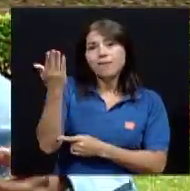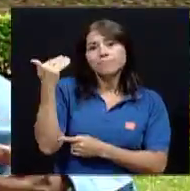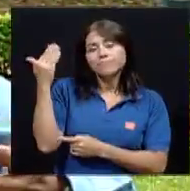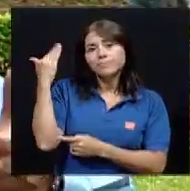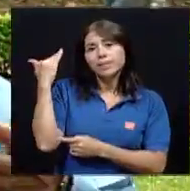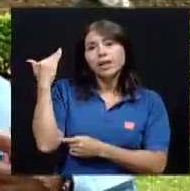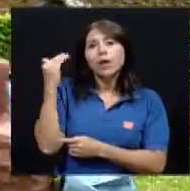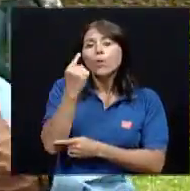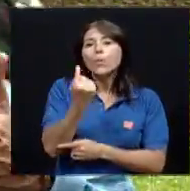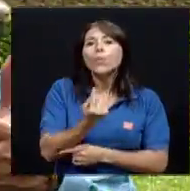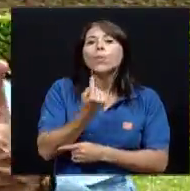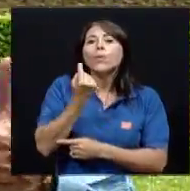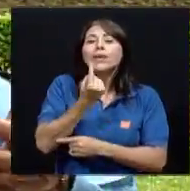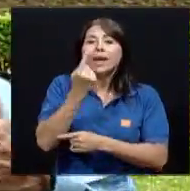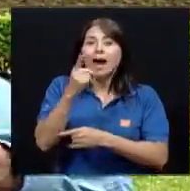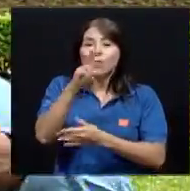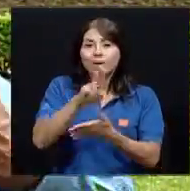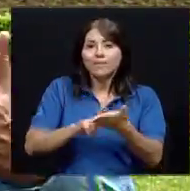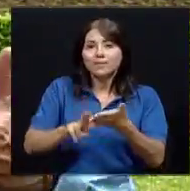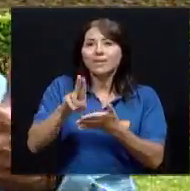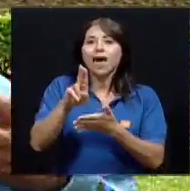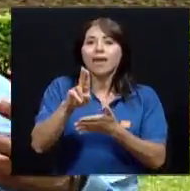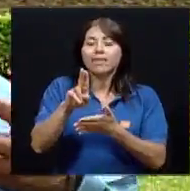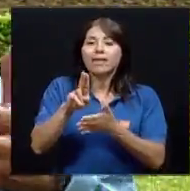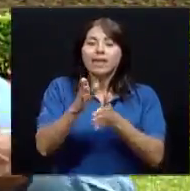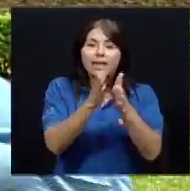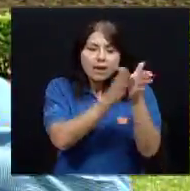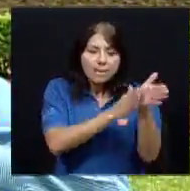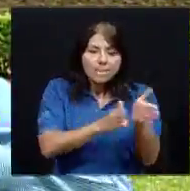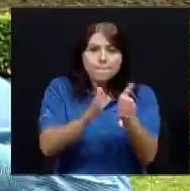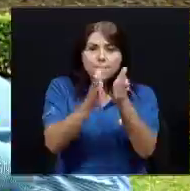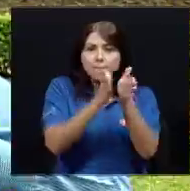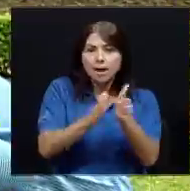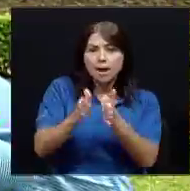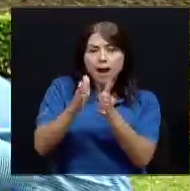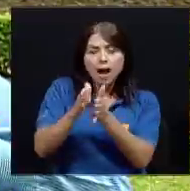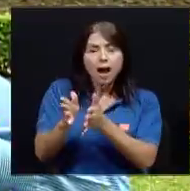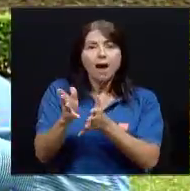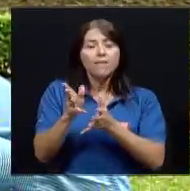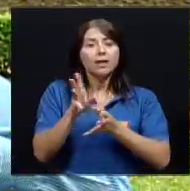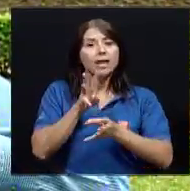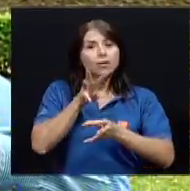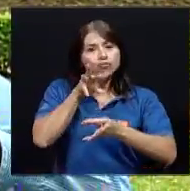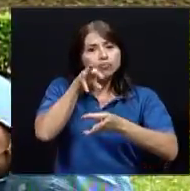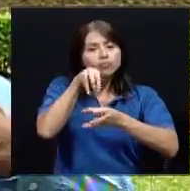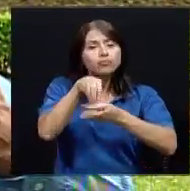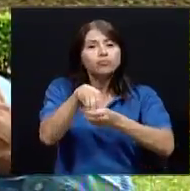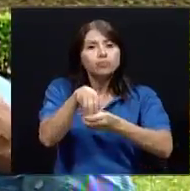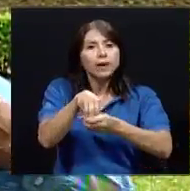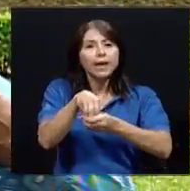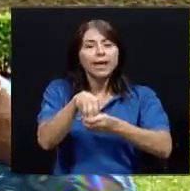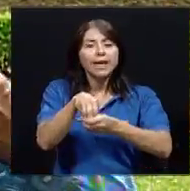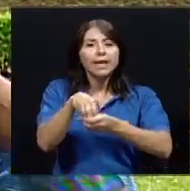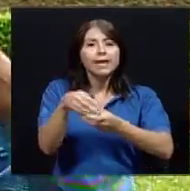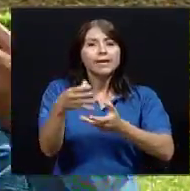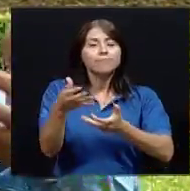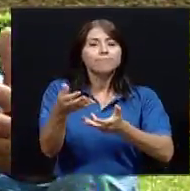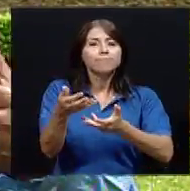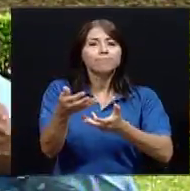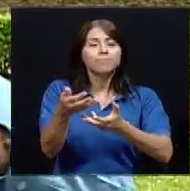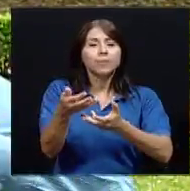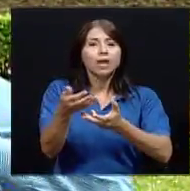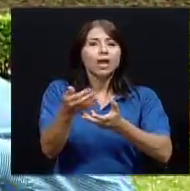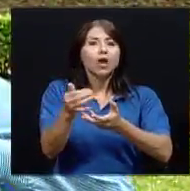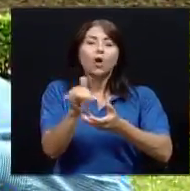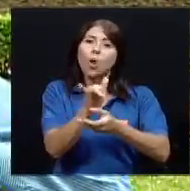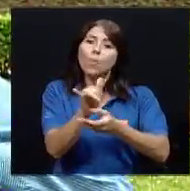universidad, ¿verdad?, que realmente formaba parte o que se integraba, digamos, como gestora